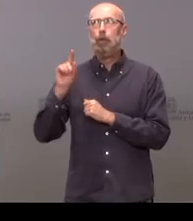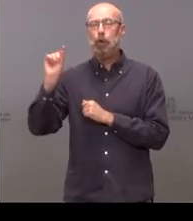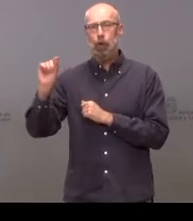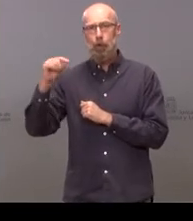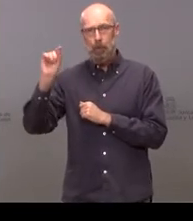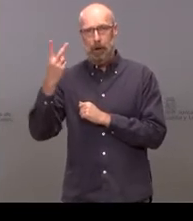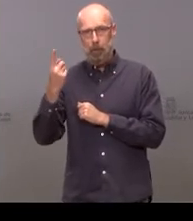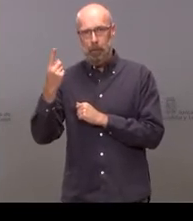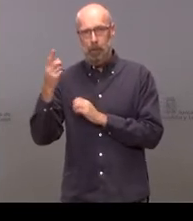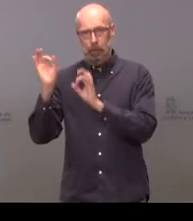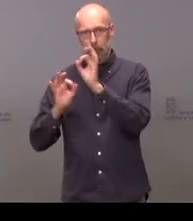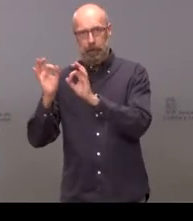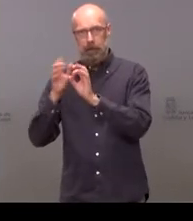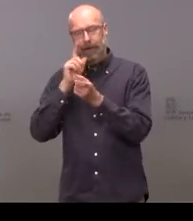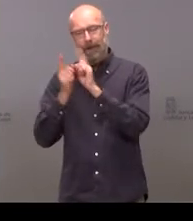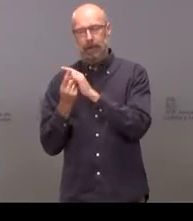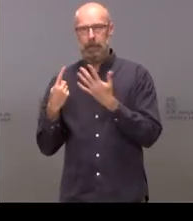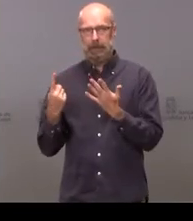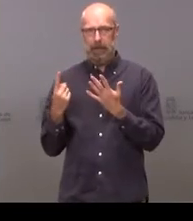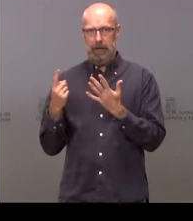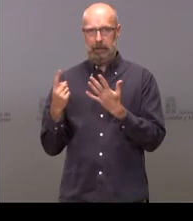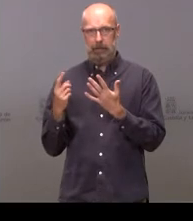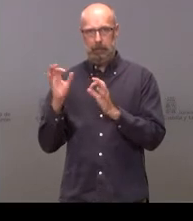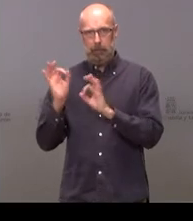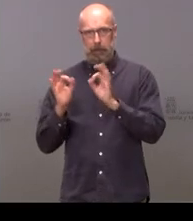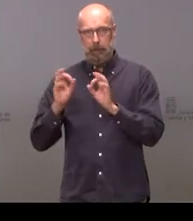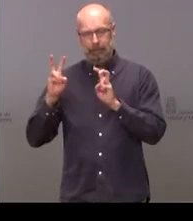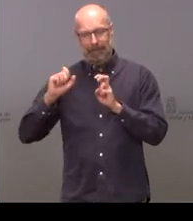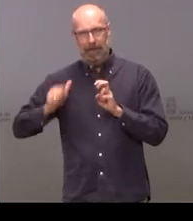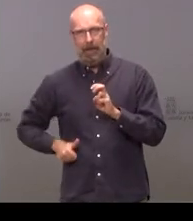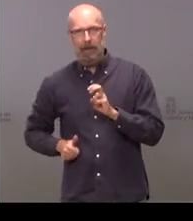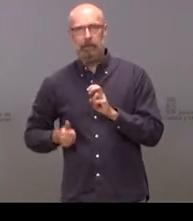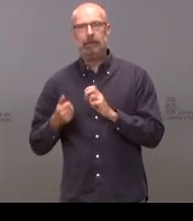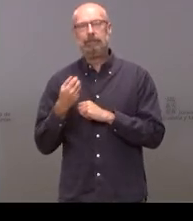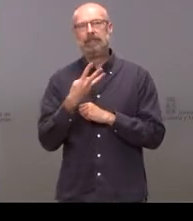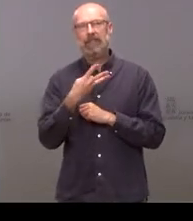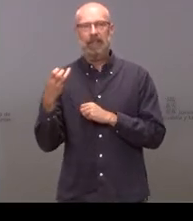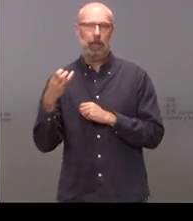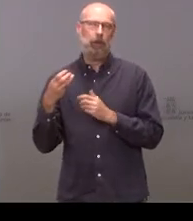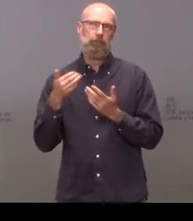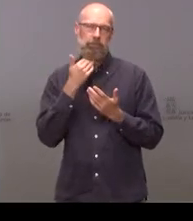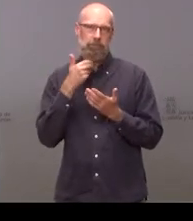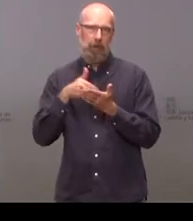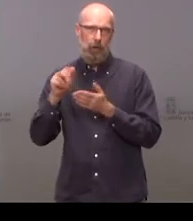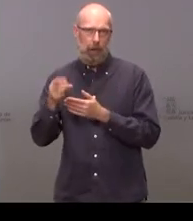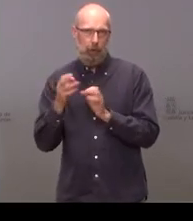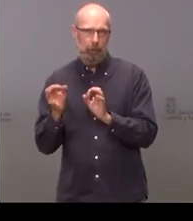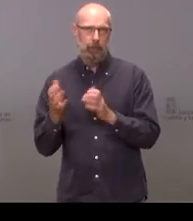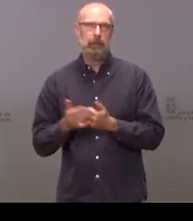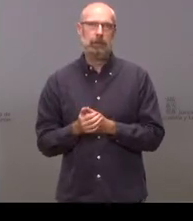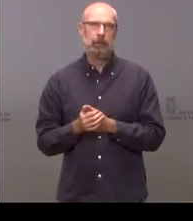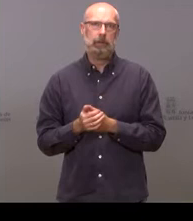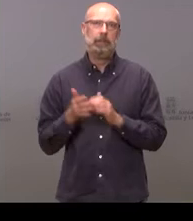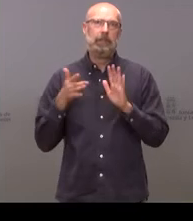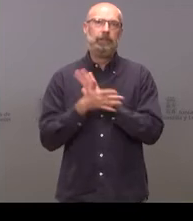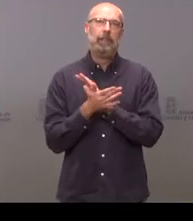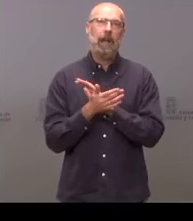de déficit sobre PIB, 378 millones de euros, un pequeño ajuste en términos de contabilidad nacional de apenas 4